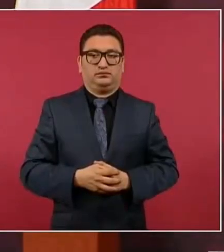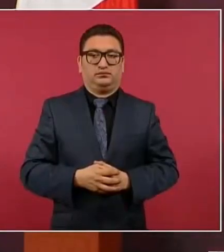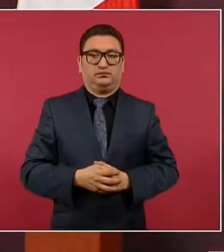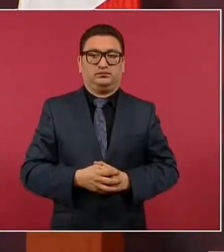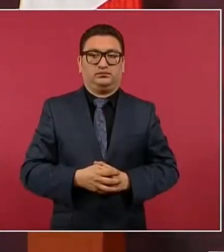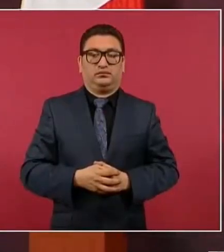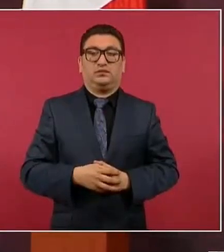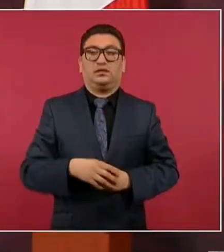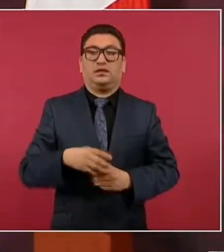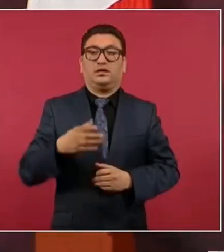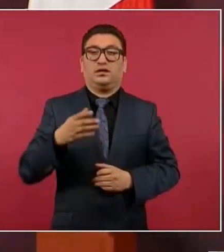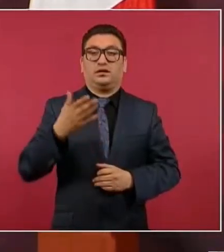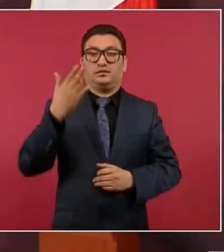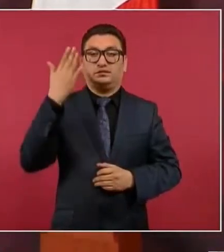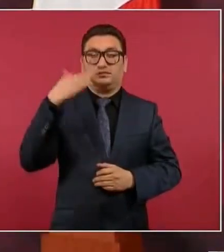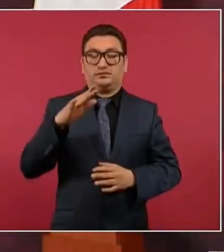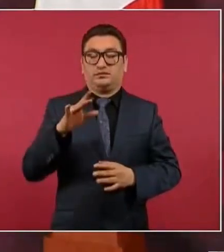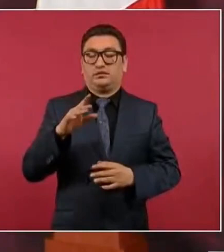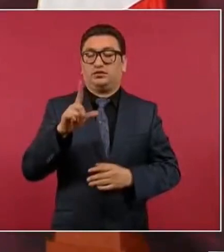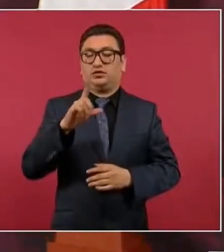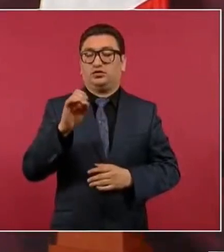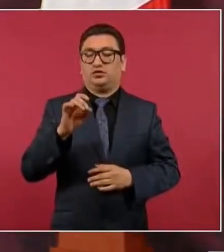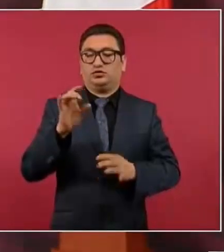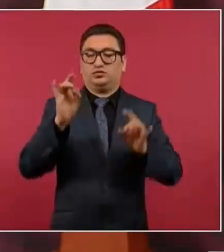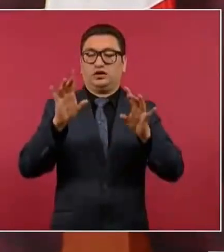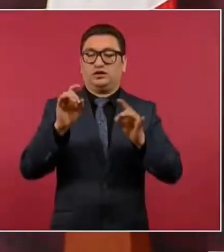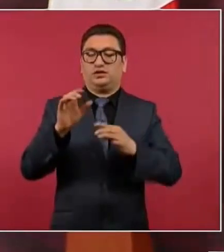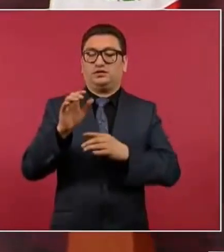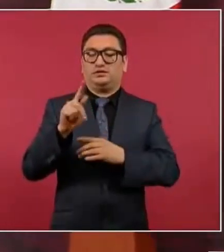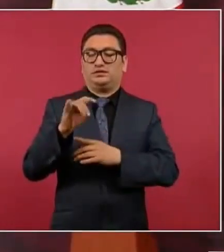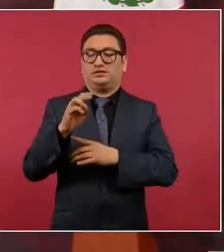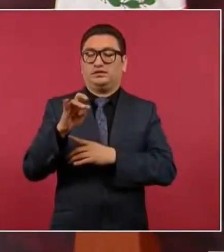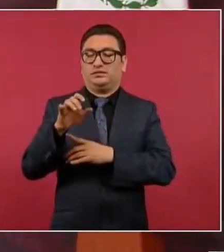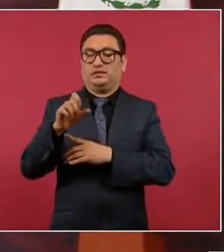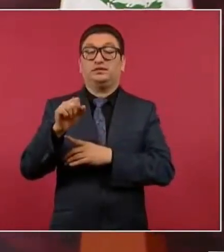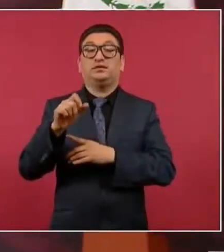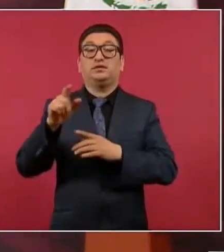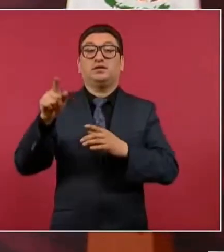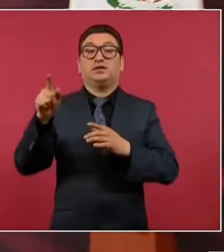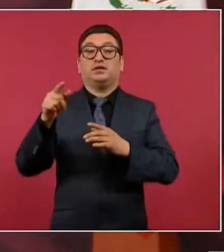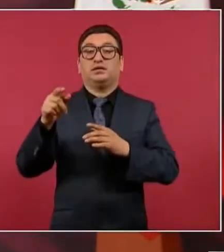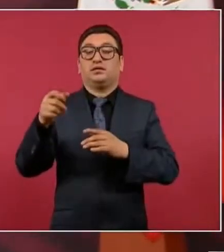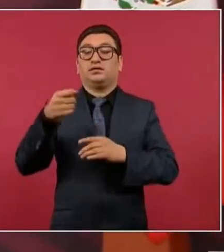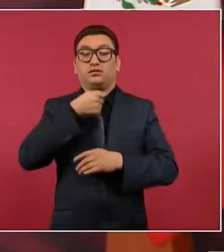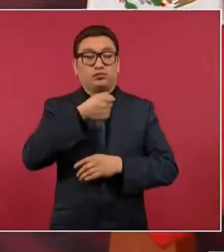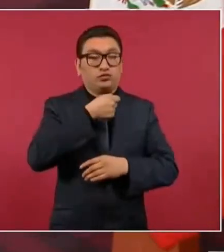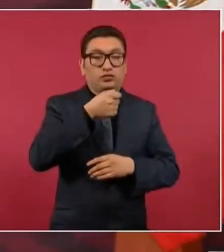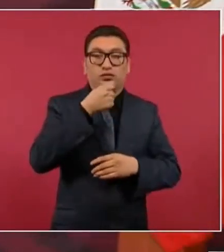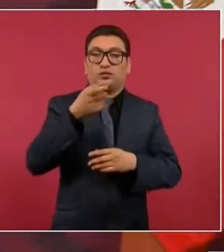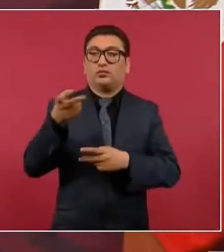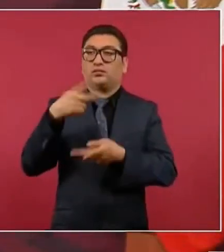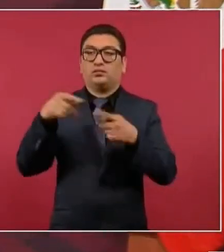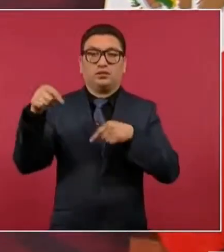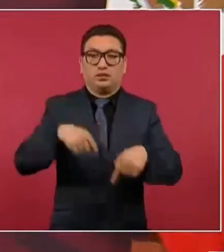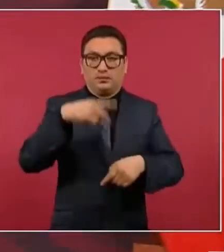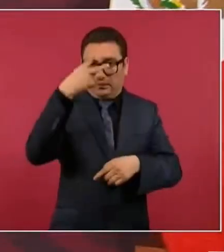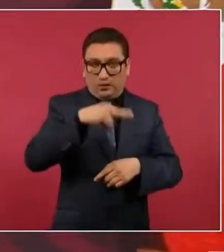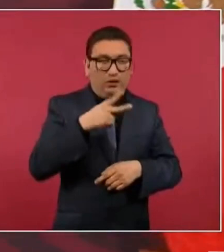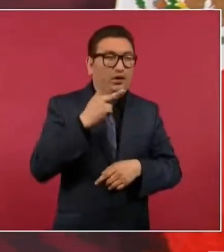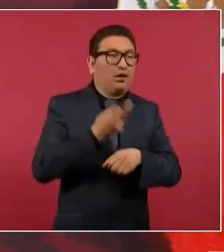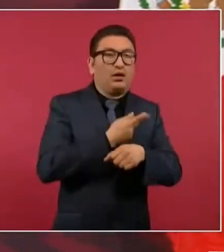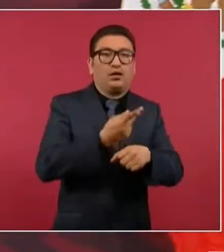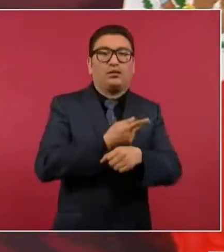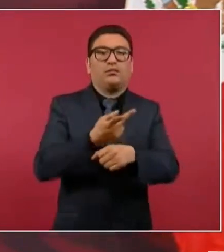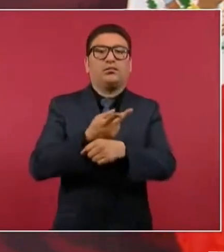Los Ángeles está y mandó a reporteros para ver qué estaba sucediendo en México. porque